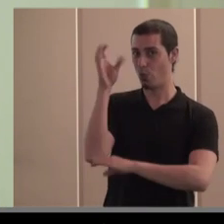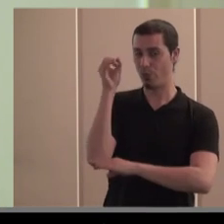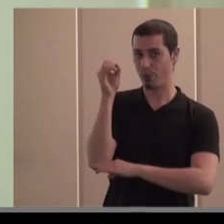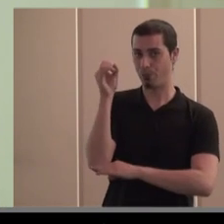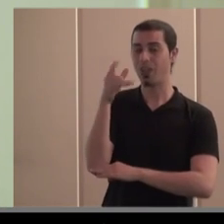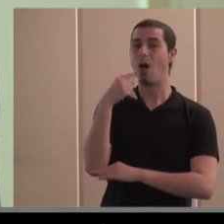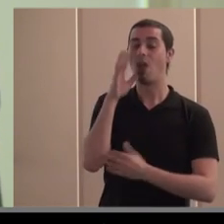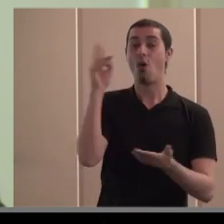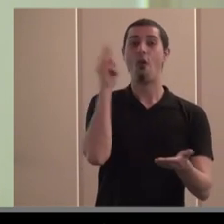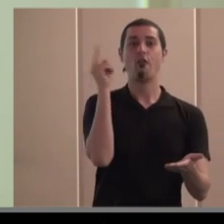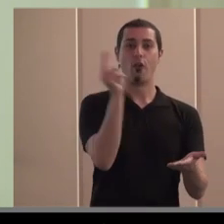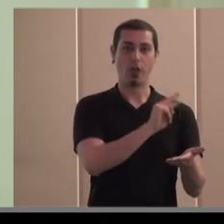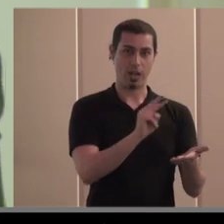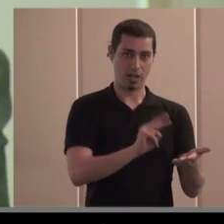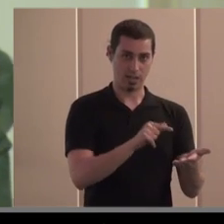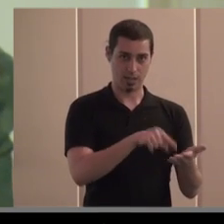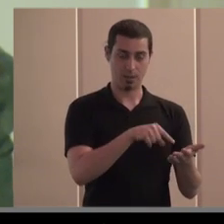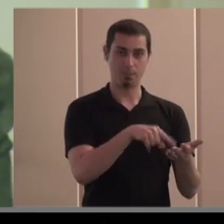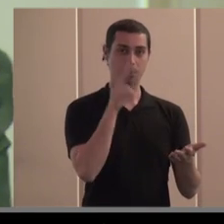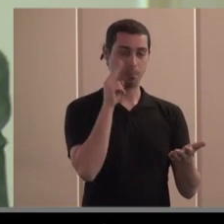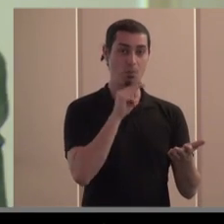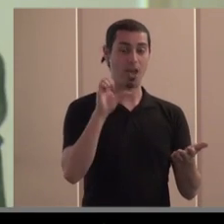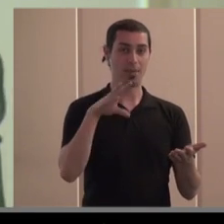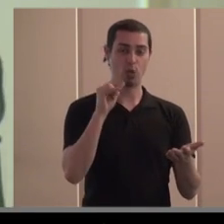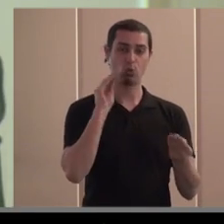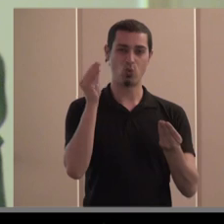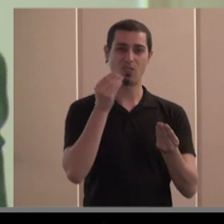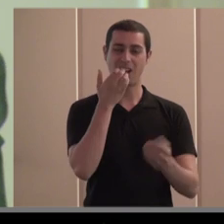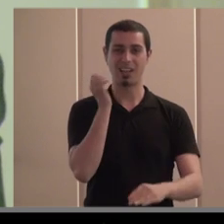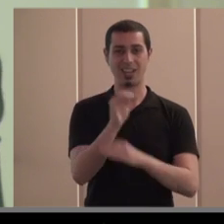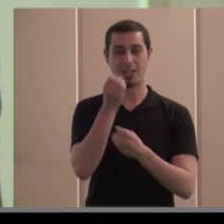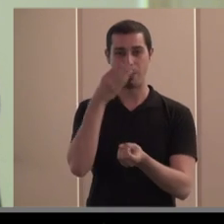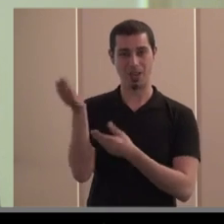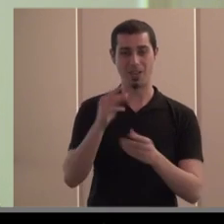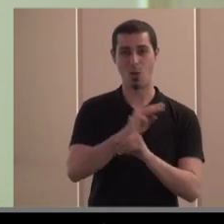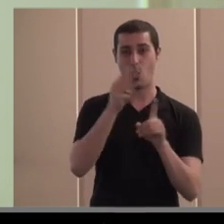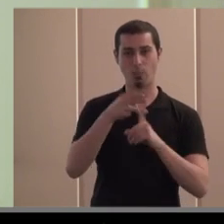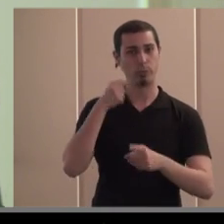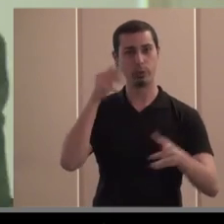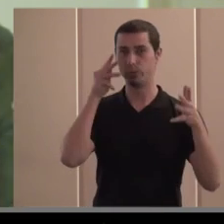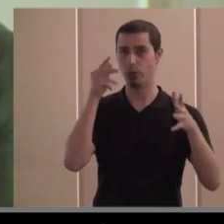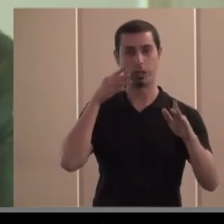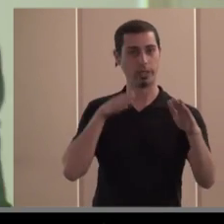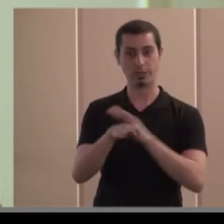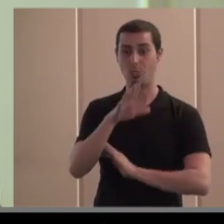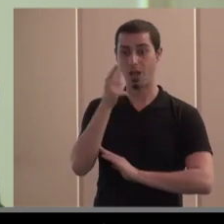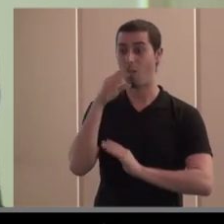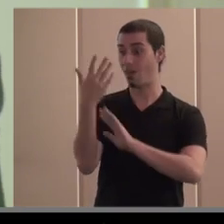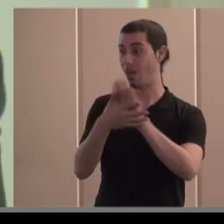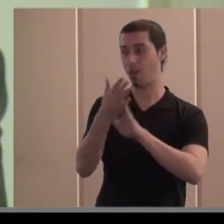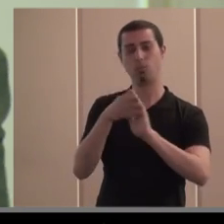incide os voy a leer lo que dice el propio Emilio en la carta de bienvenida de la web que os aconsejo visitéis mientras habla